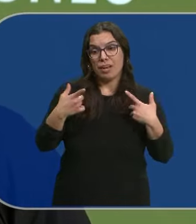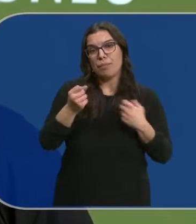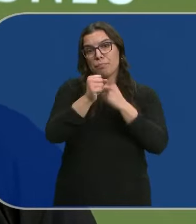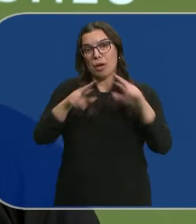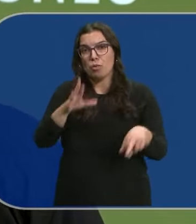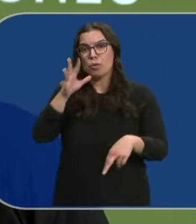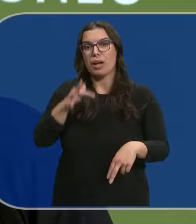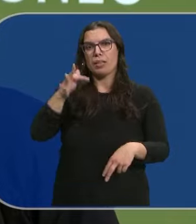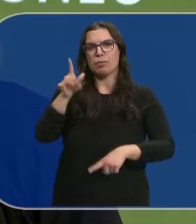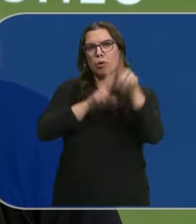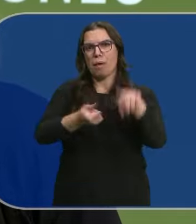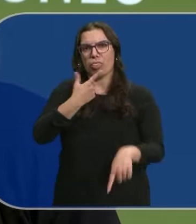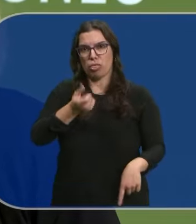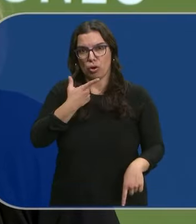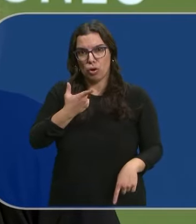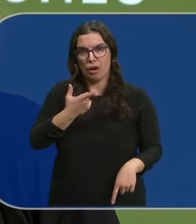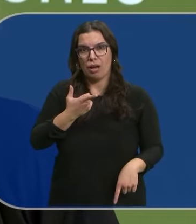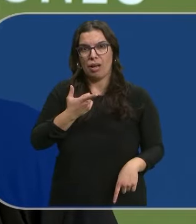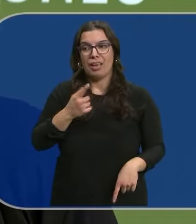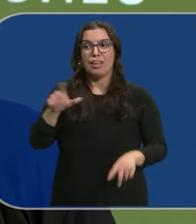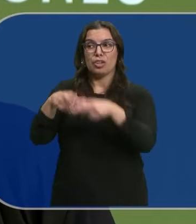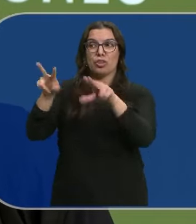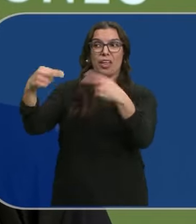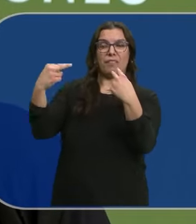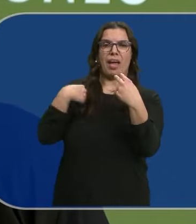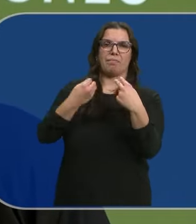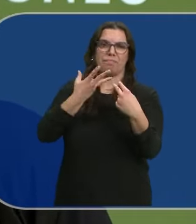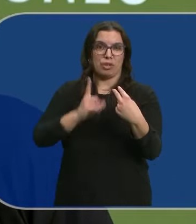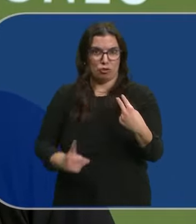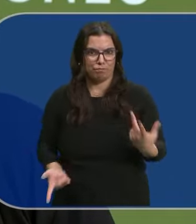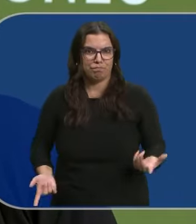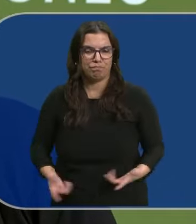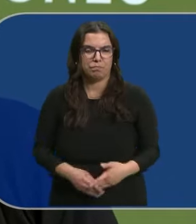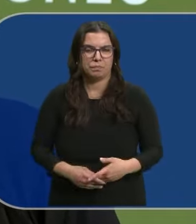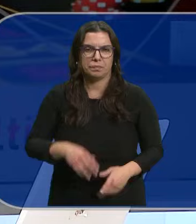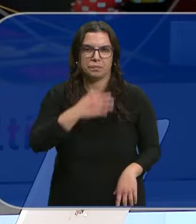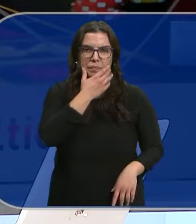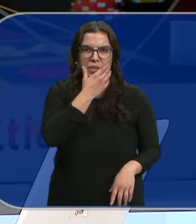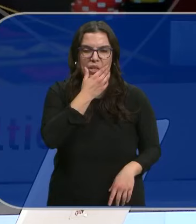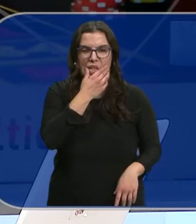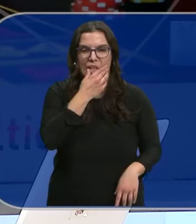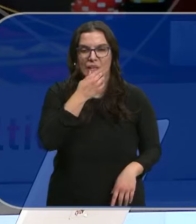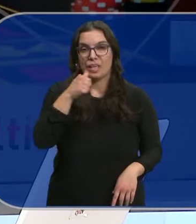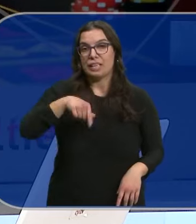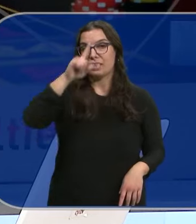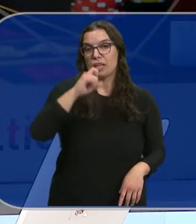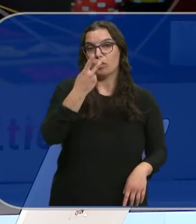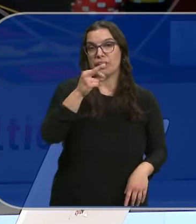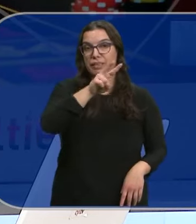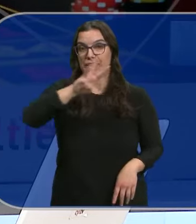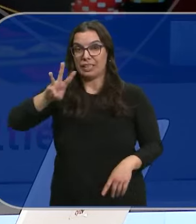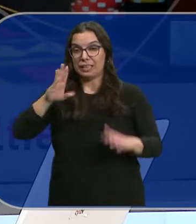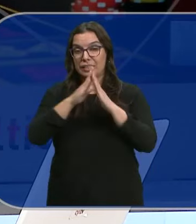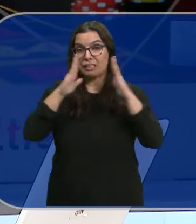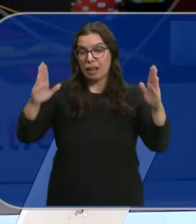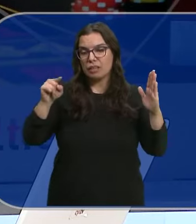consumidoras de drogas Y no está bien visto en la sociedad Que una mujer consuma drogas Y este 2023 todo apunta